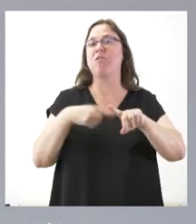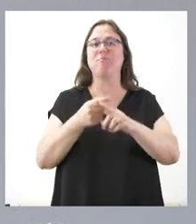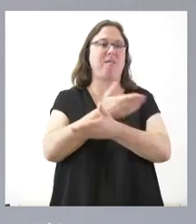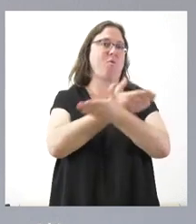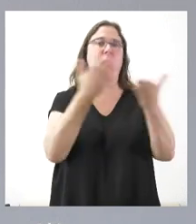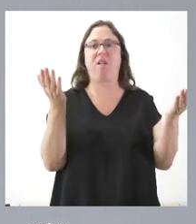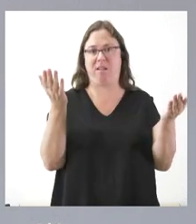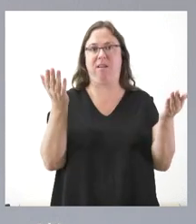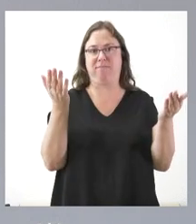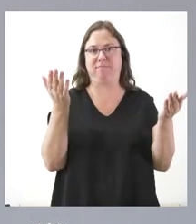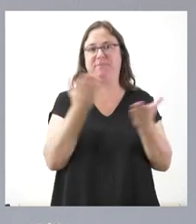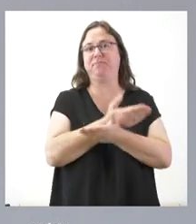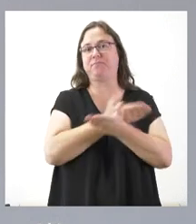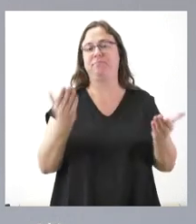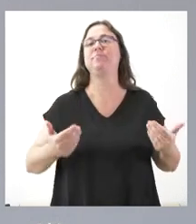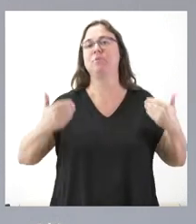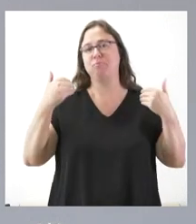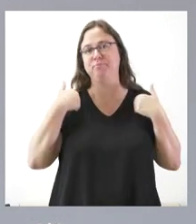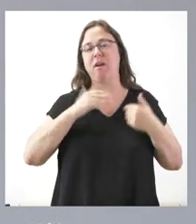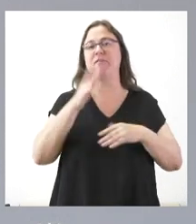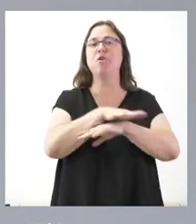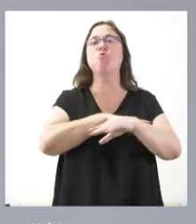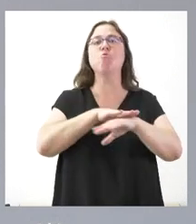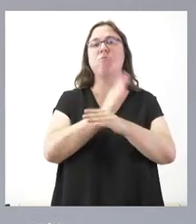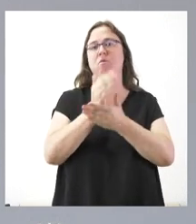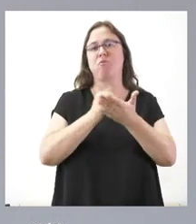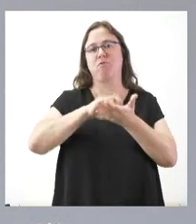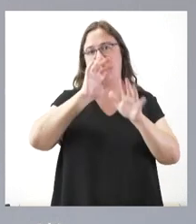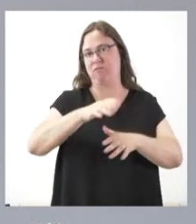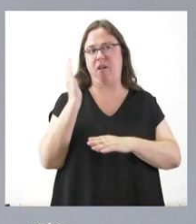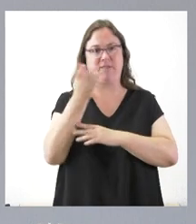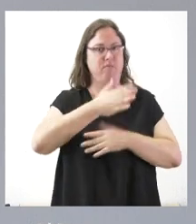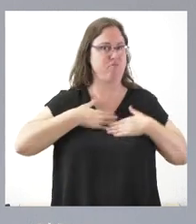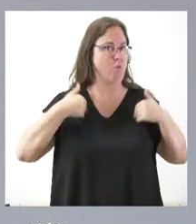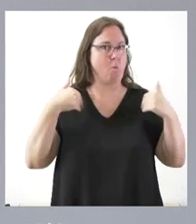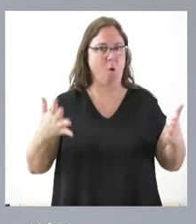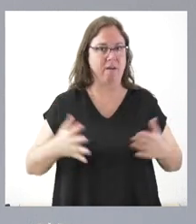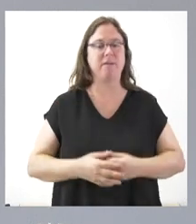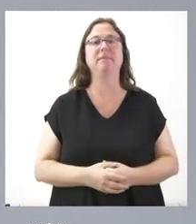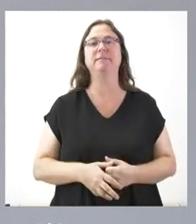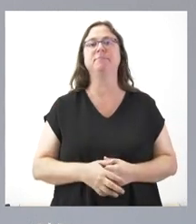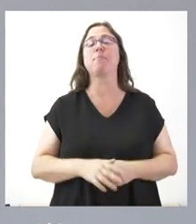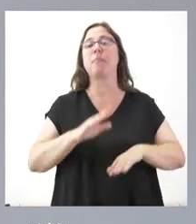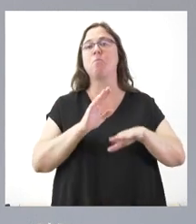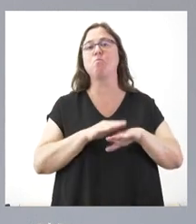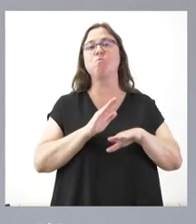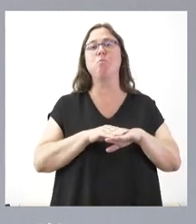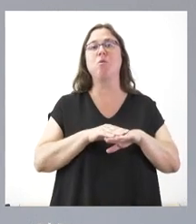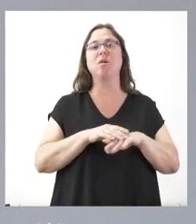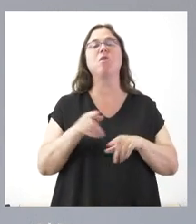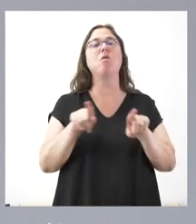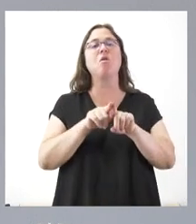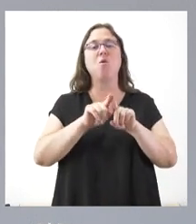cualquiera de los cargos del Gobierno autonómico de Castilla y León a cualquier nivel que sean. Por tanto, dando por